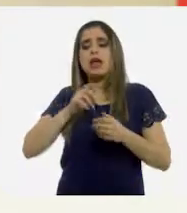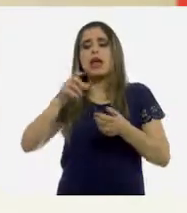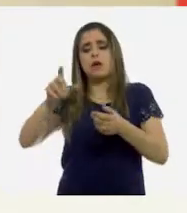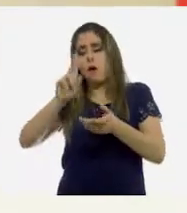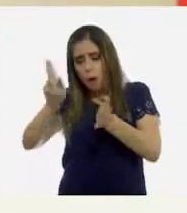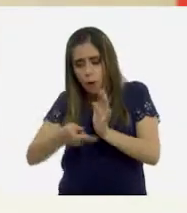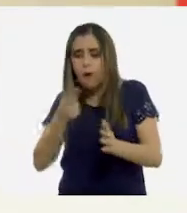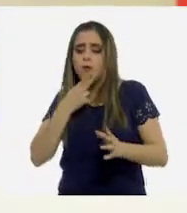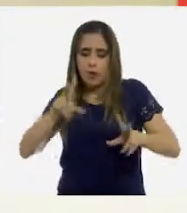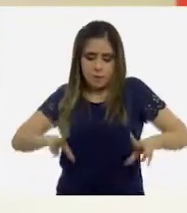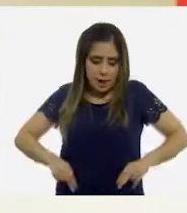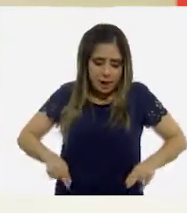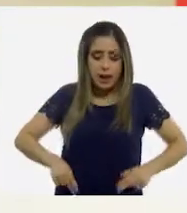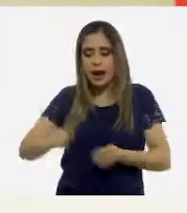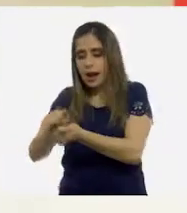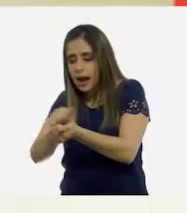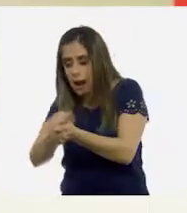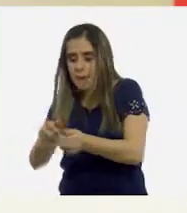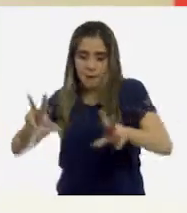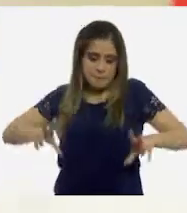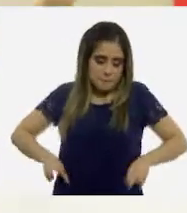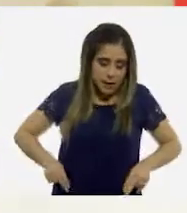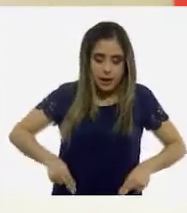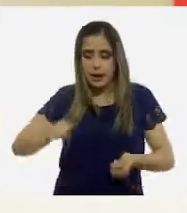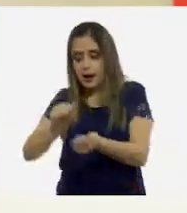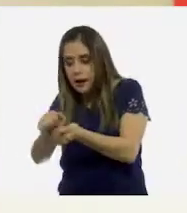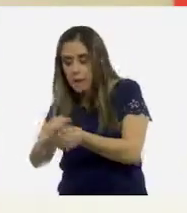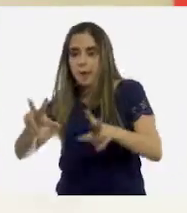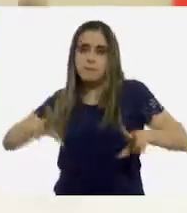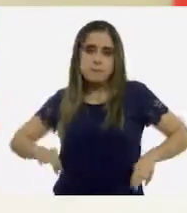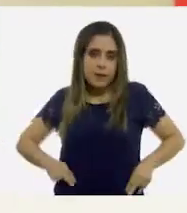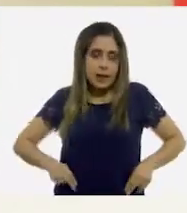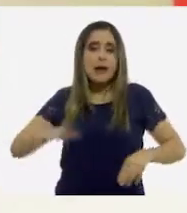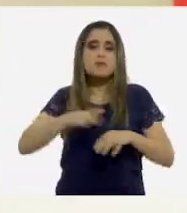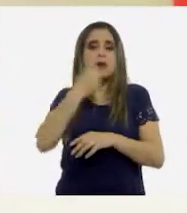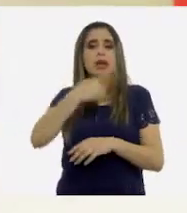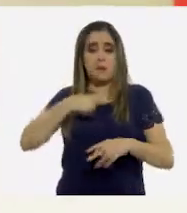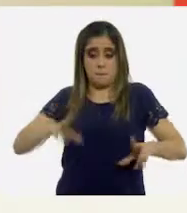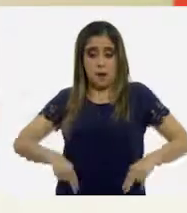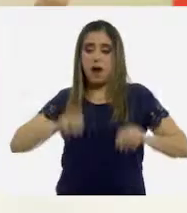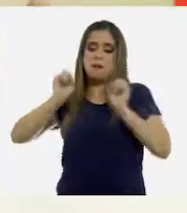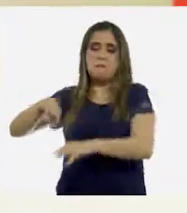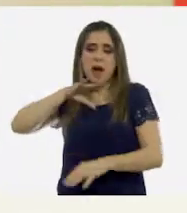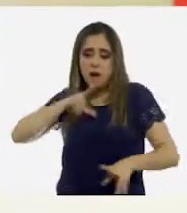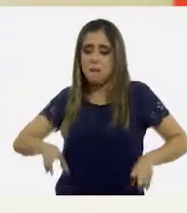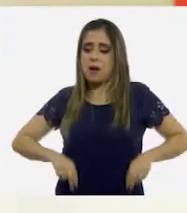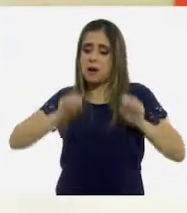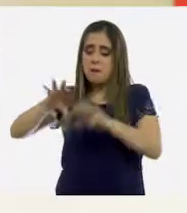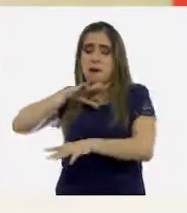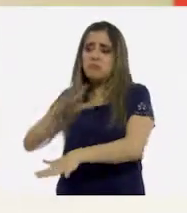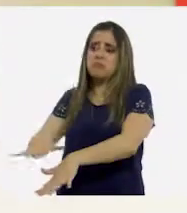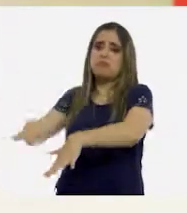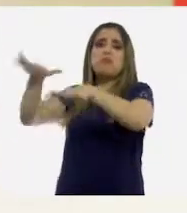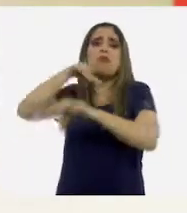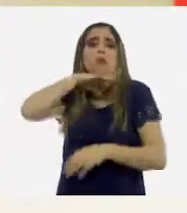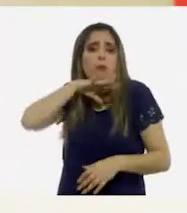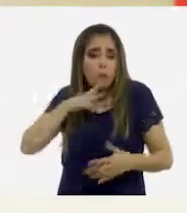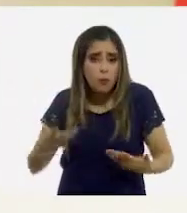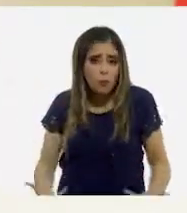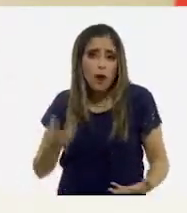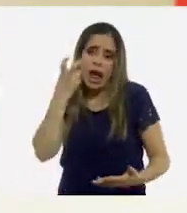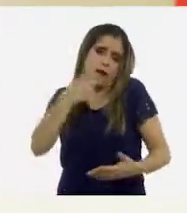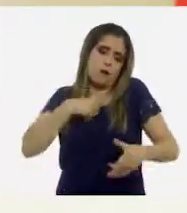importante cuidar el medio ambiente. Ajá. Y entonces los pañales que yo utilicé también se podían lavar y usar nuevamente,